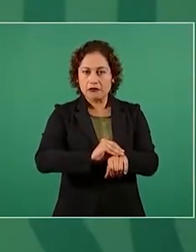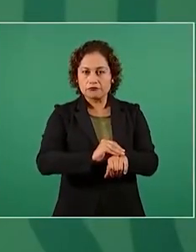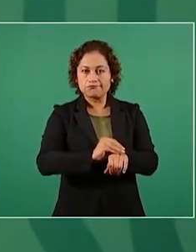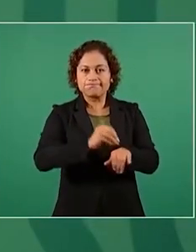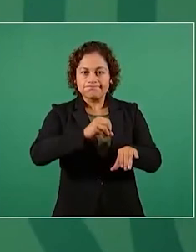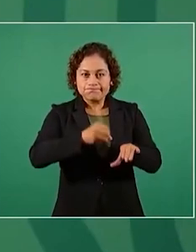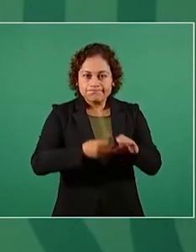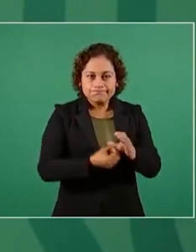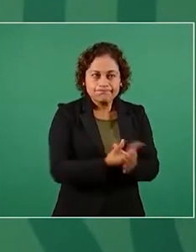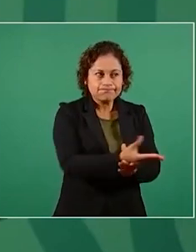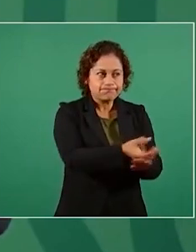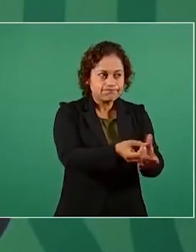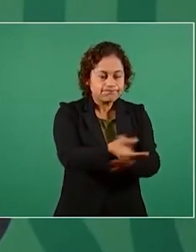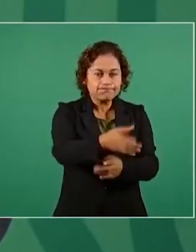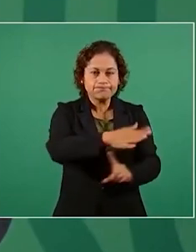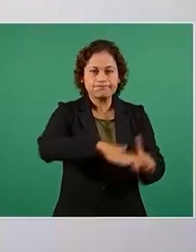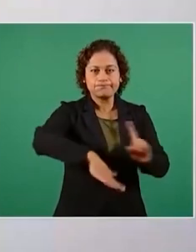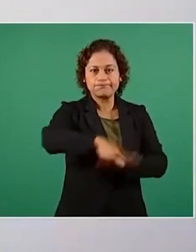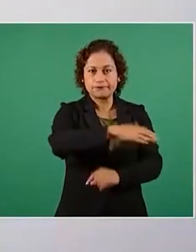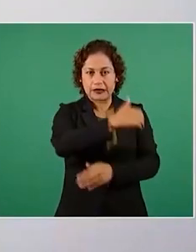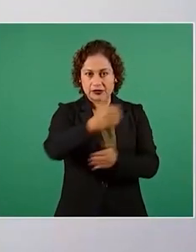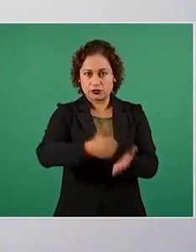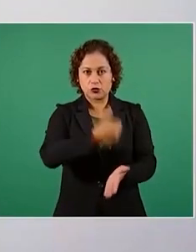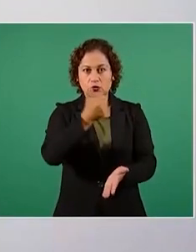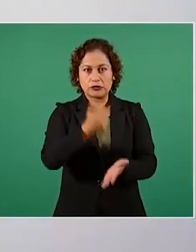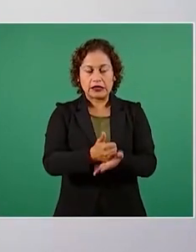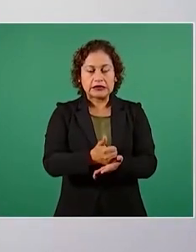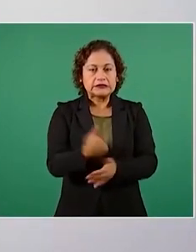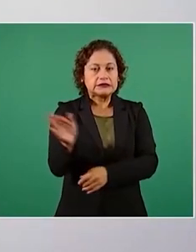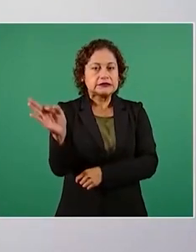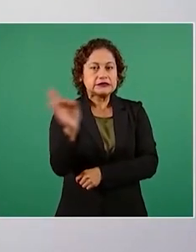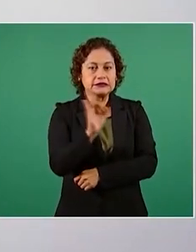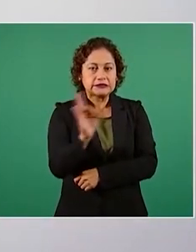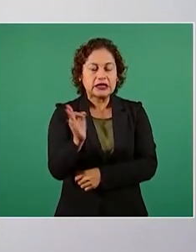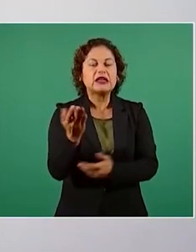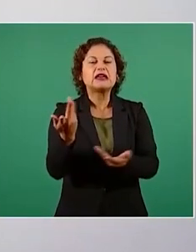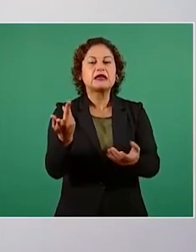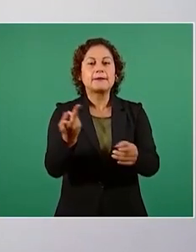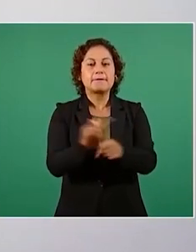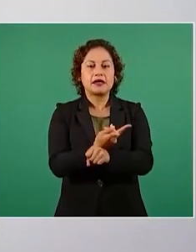alcanzar dos cosas una que es más barato